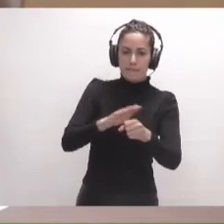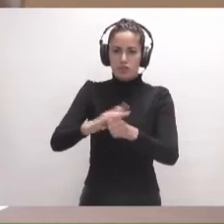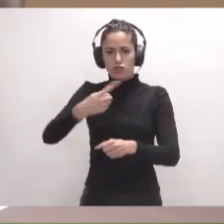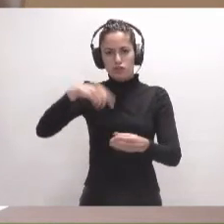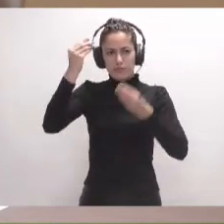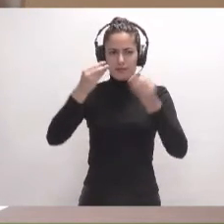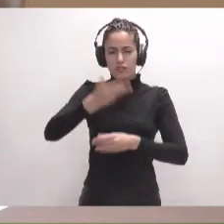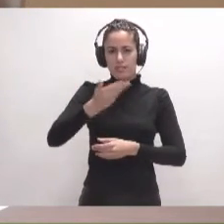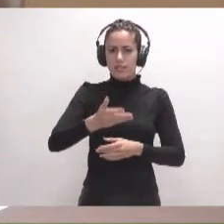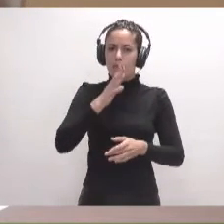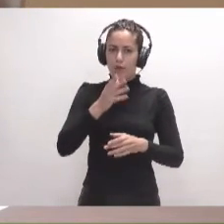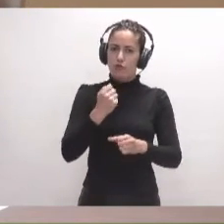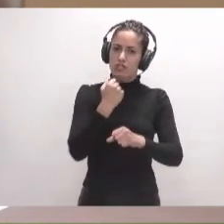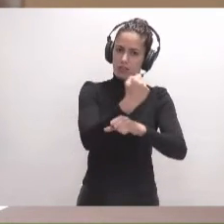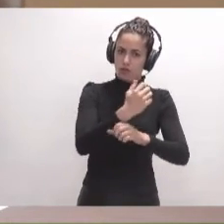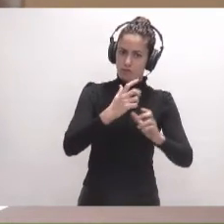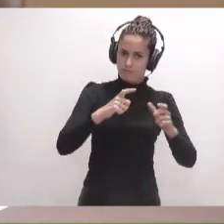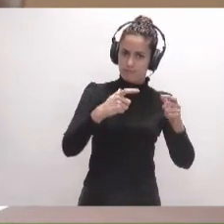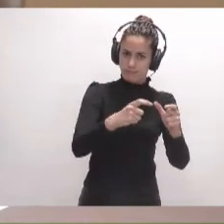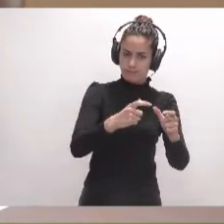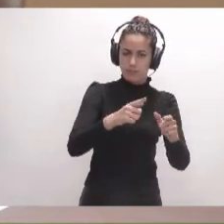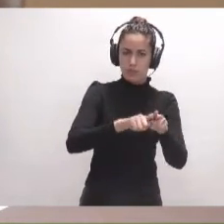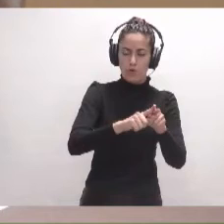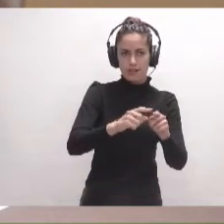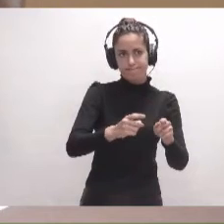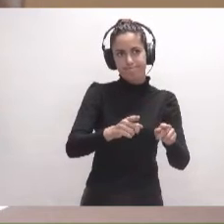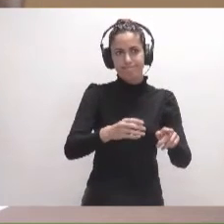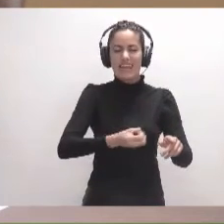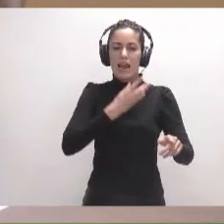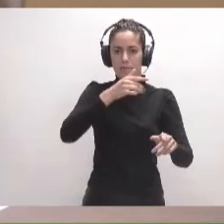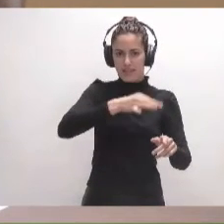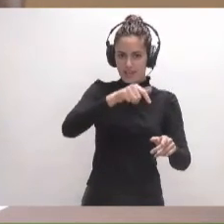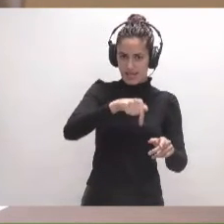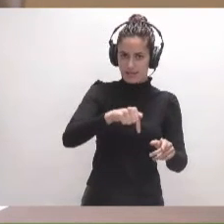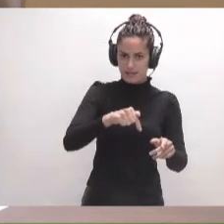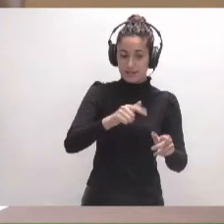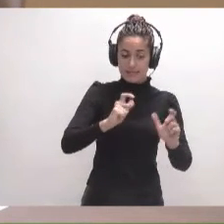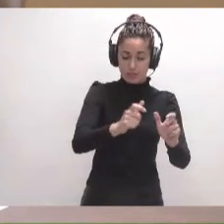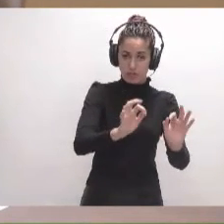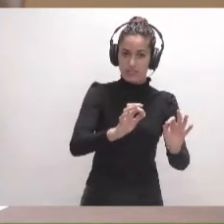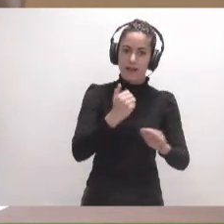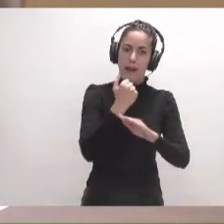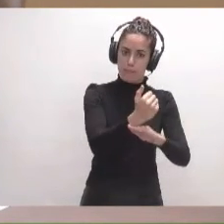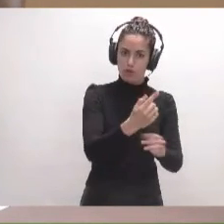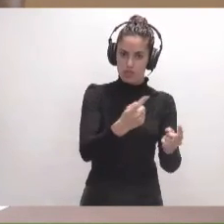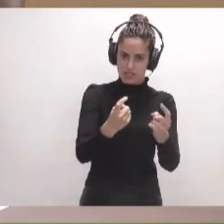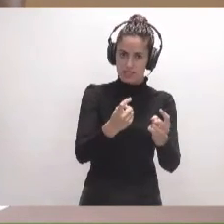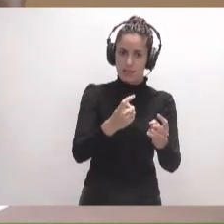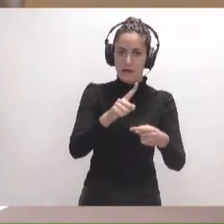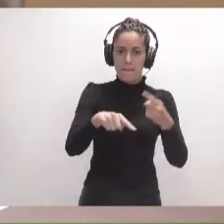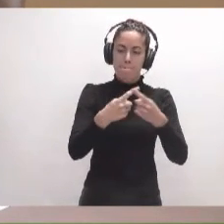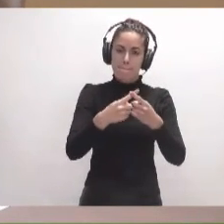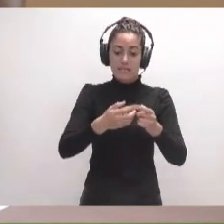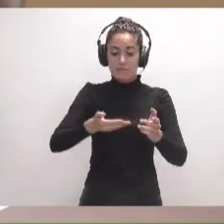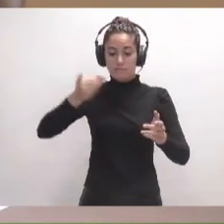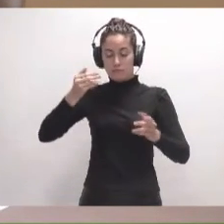esenciales. El apoyo a sector que es el alma de esta isla, que necesita de apoyo, que lo